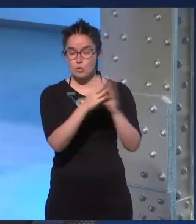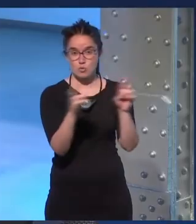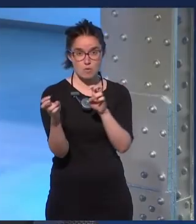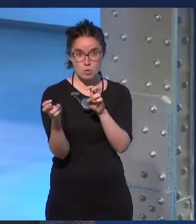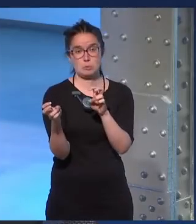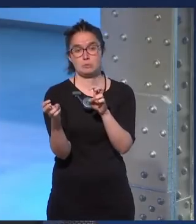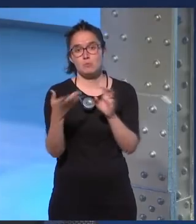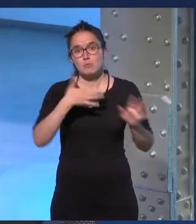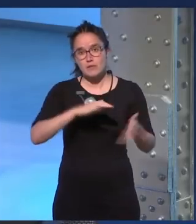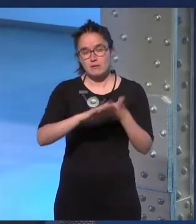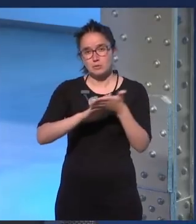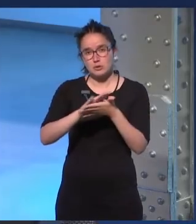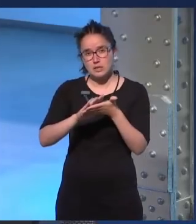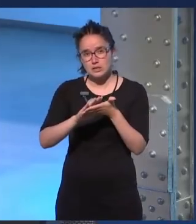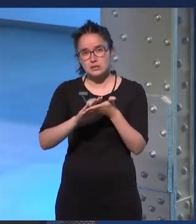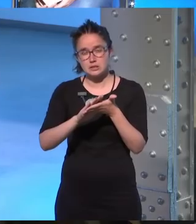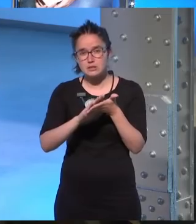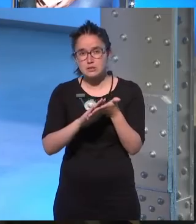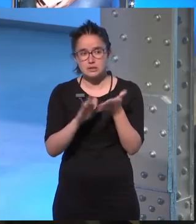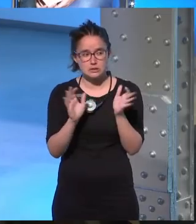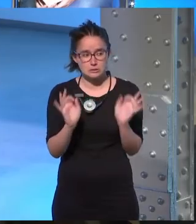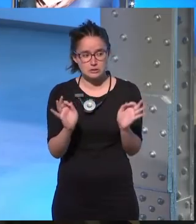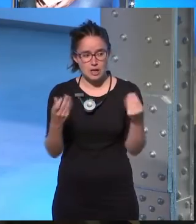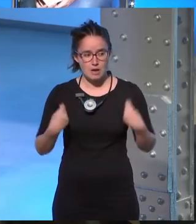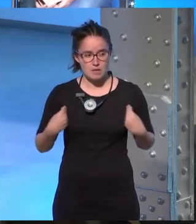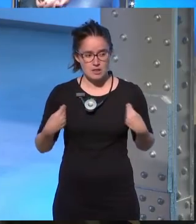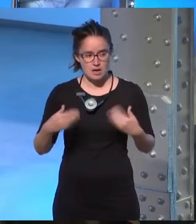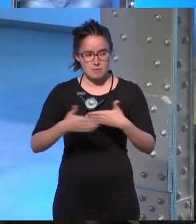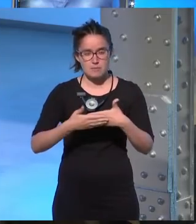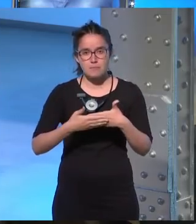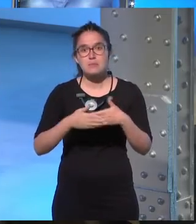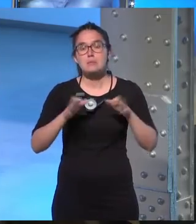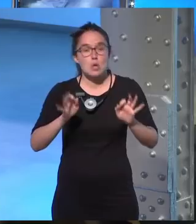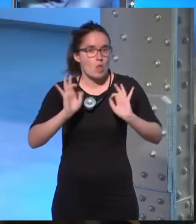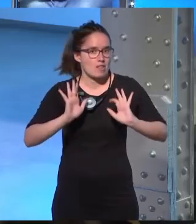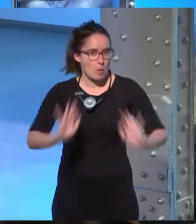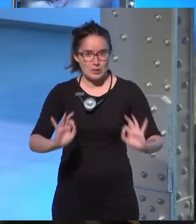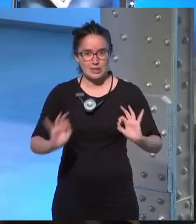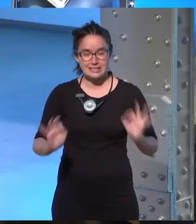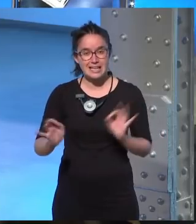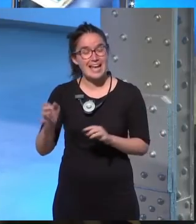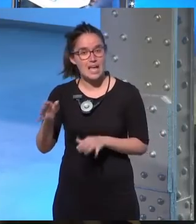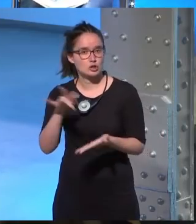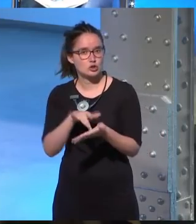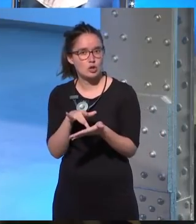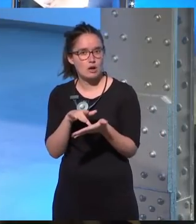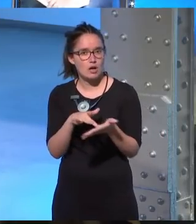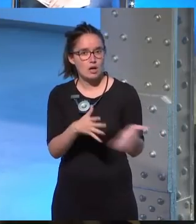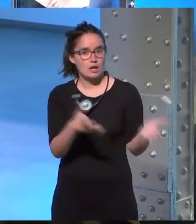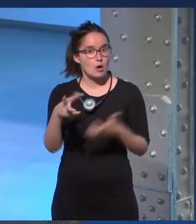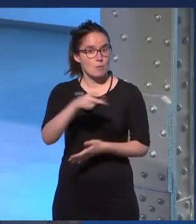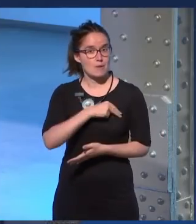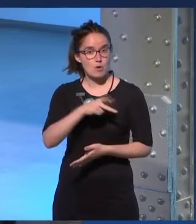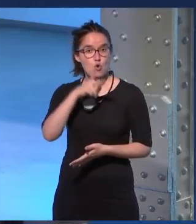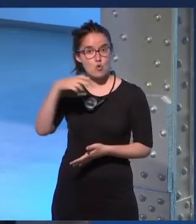la que quizá hablemos... ¿De la Brigade? Exacto. Pero de momento es esto. Y bueno, ella ha sido ganadora de los